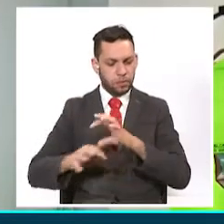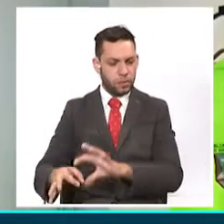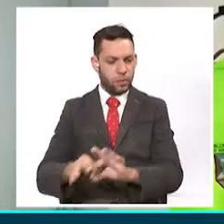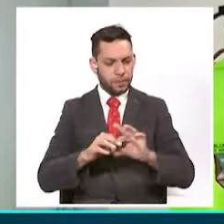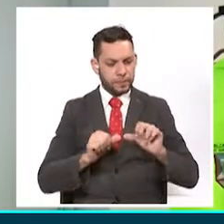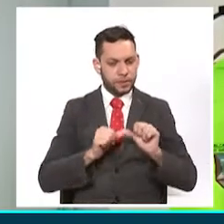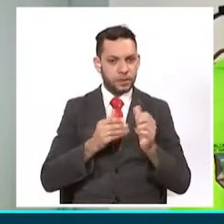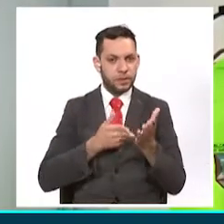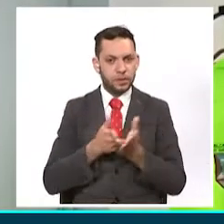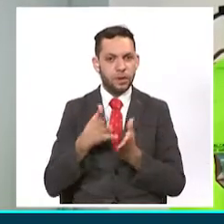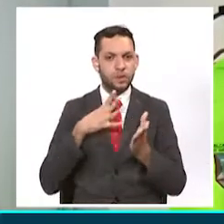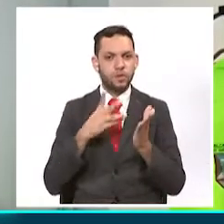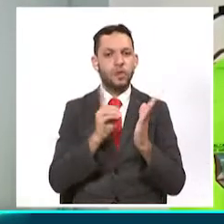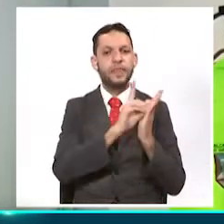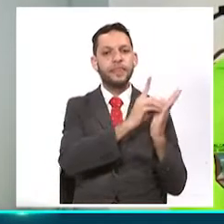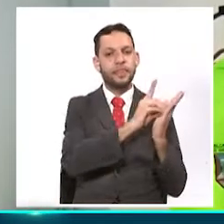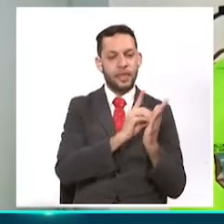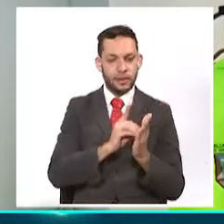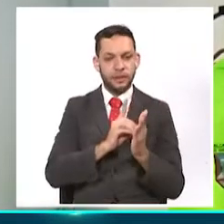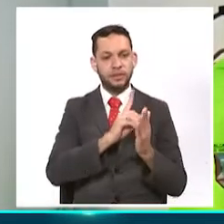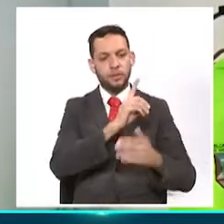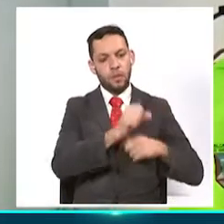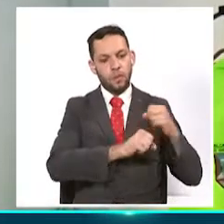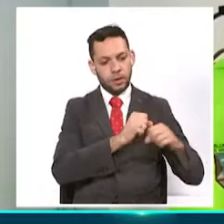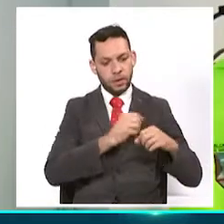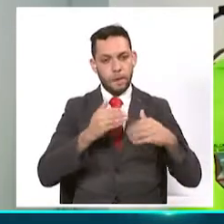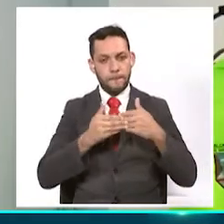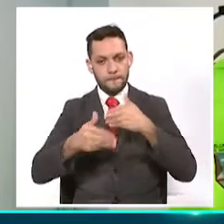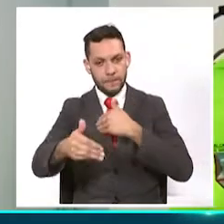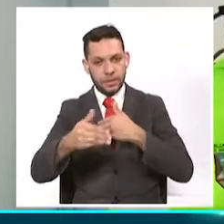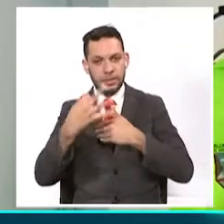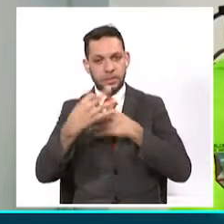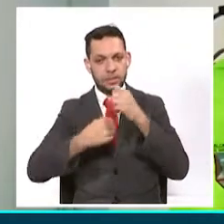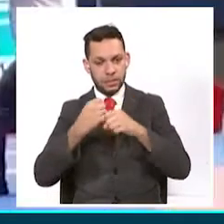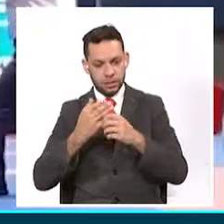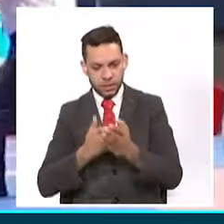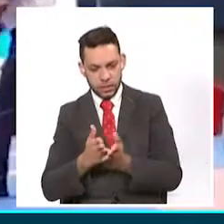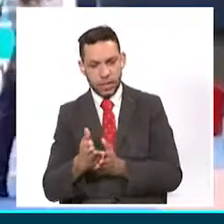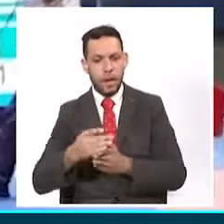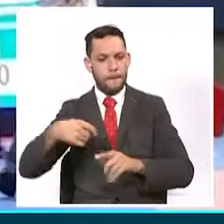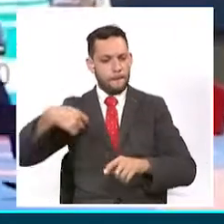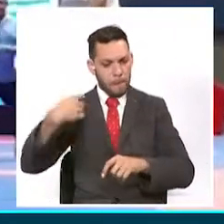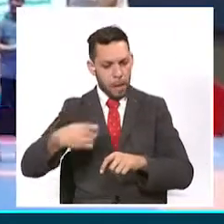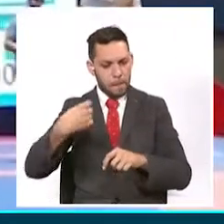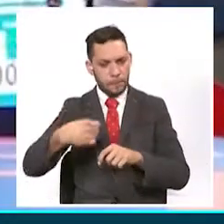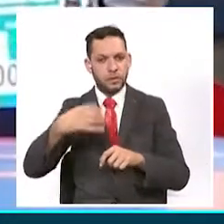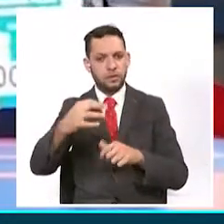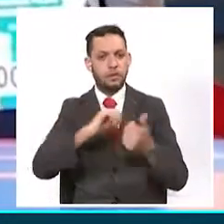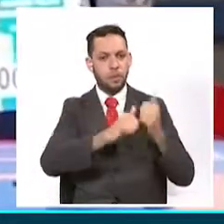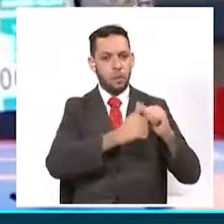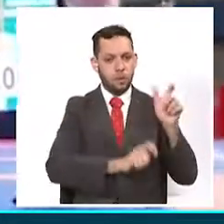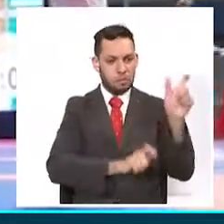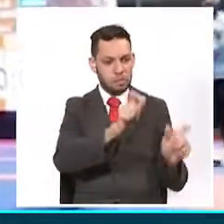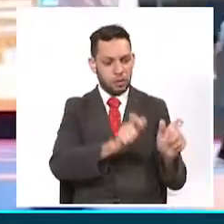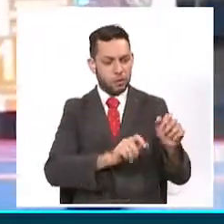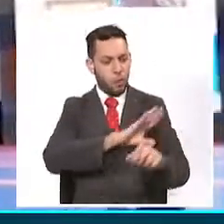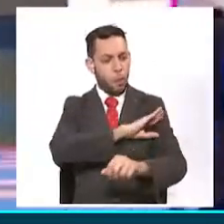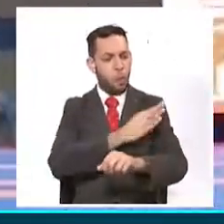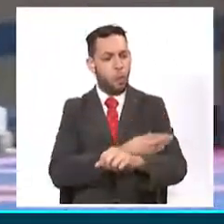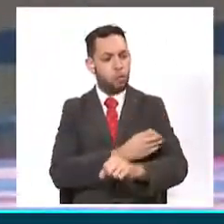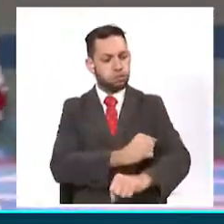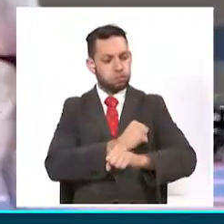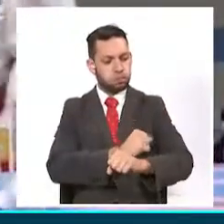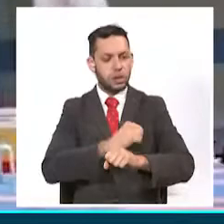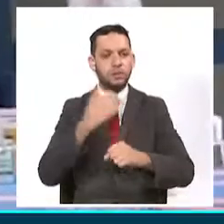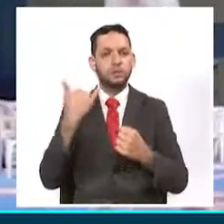a sacar un decreto no sólo para este año, sino ya para los tres años que nos quedan de nuestra administración. Con este programa los deportistas tienen un apoyo